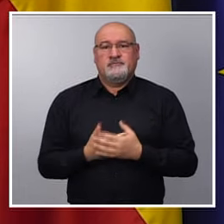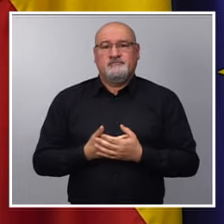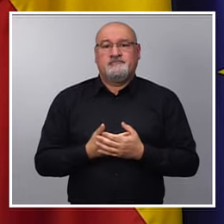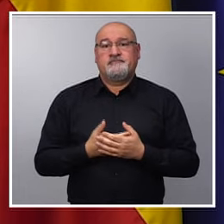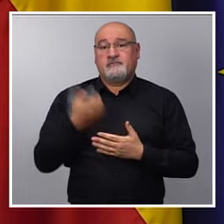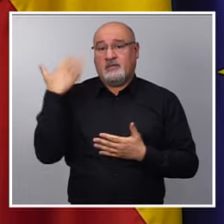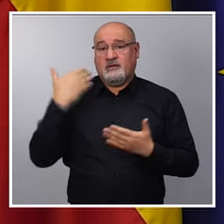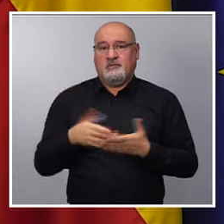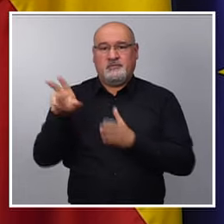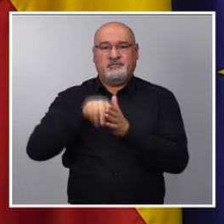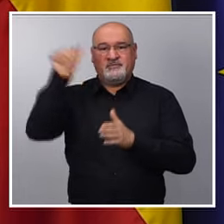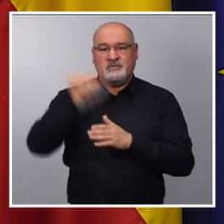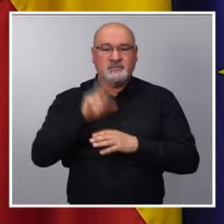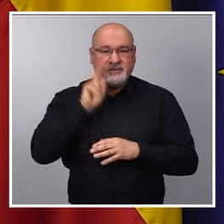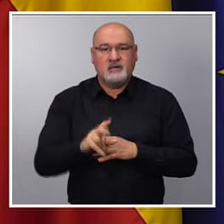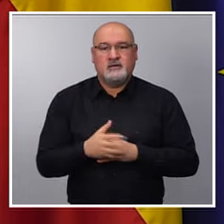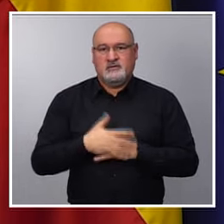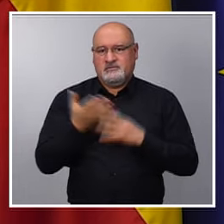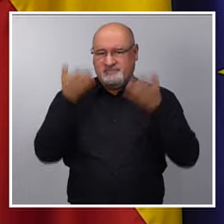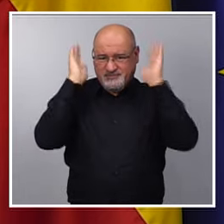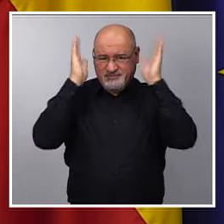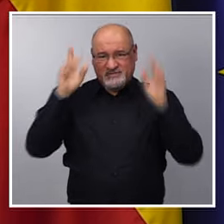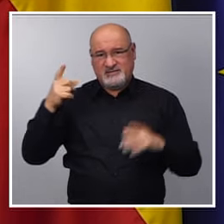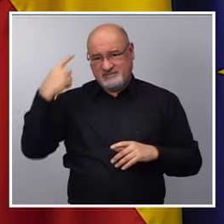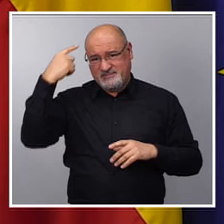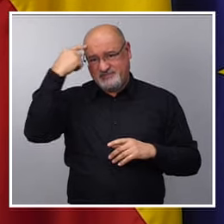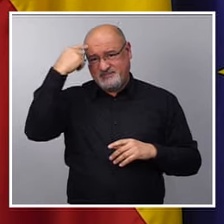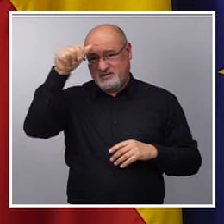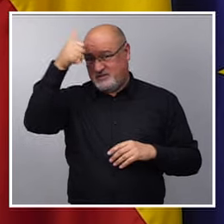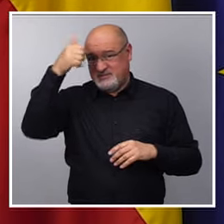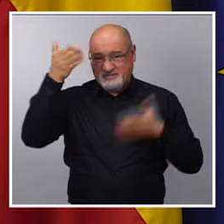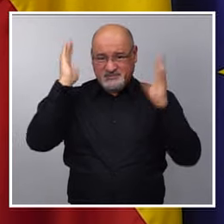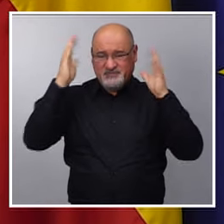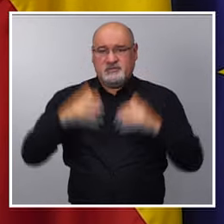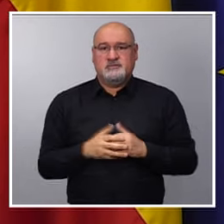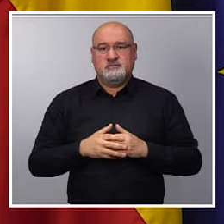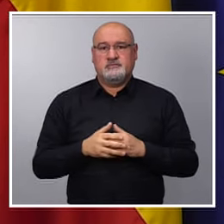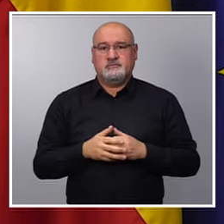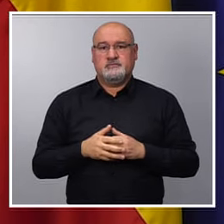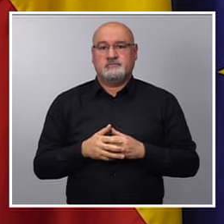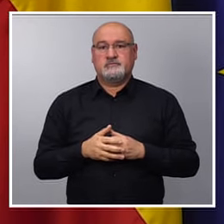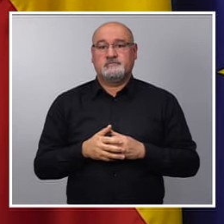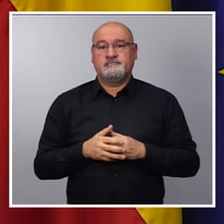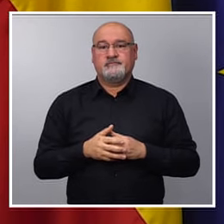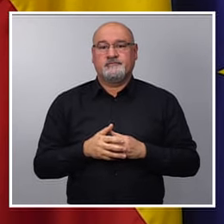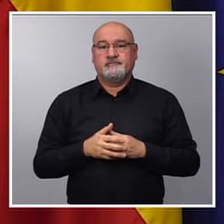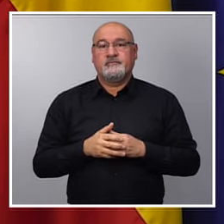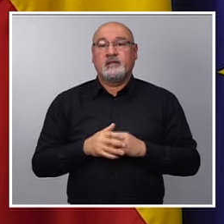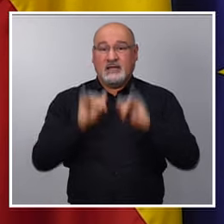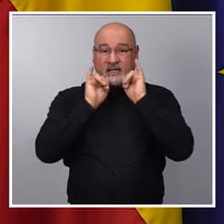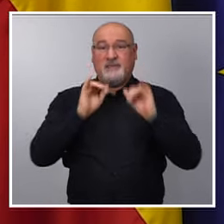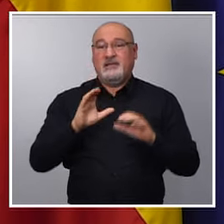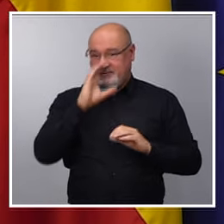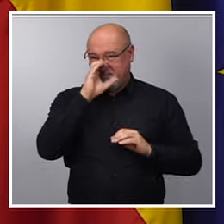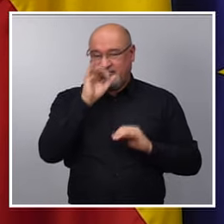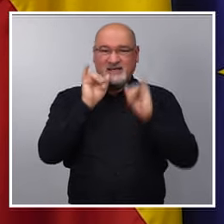pues de un desalmado porque no se puede llamar de otra manera que ahogaba a una cría de jabalí de manera que